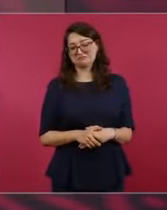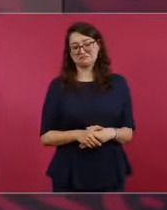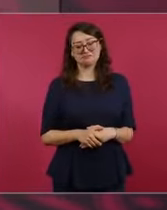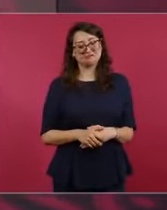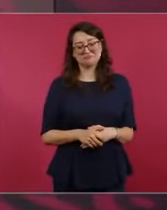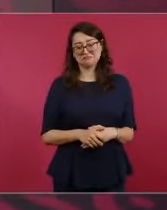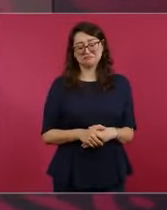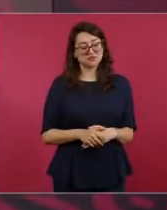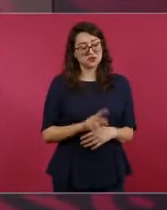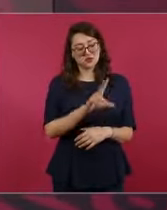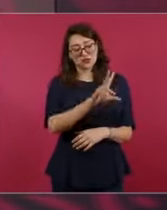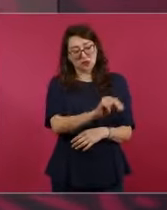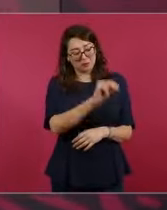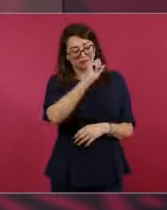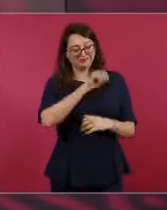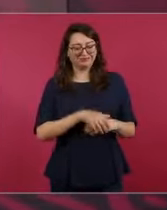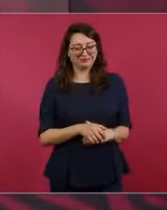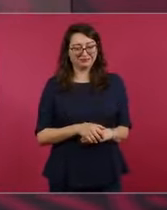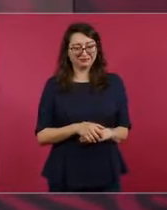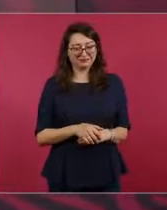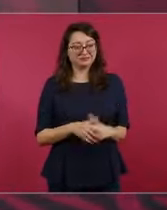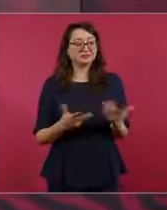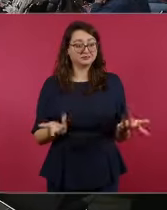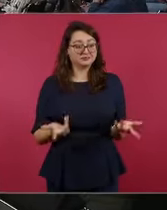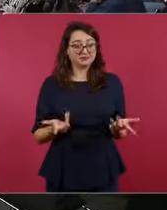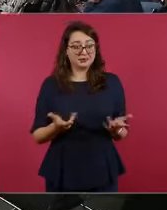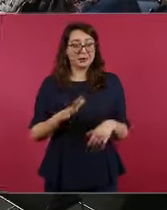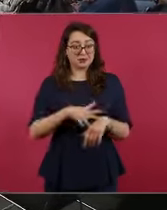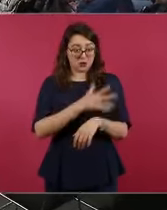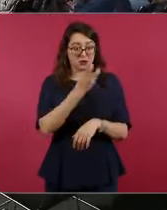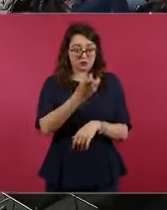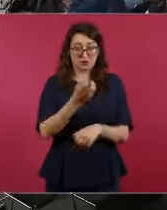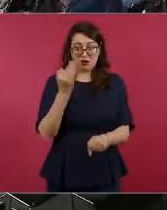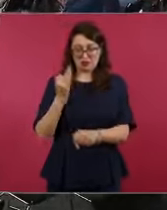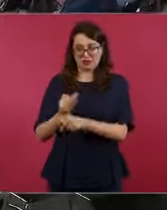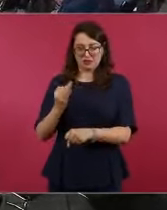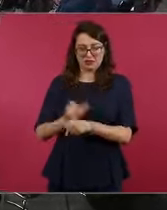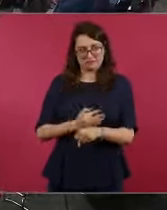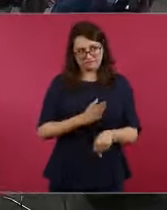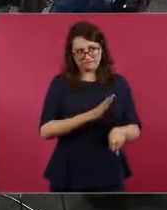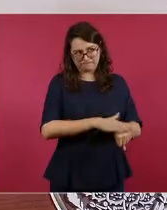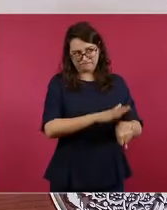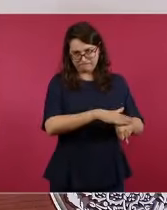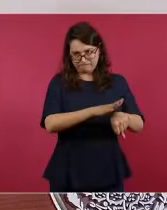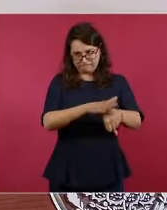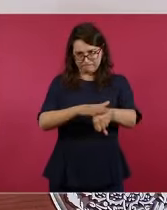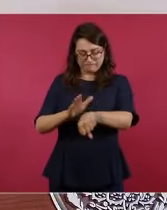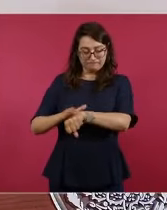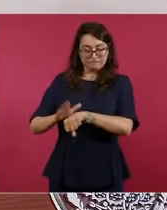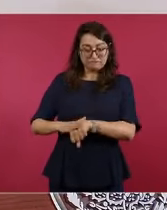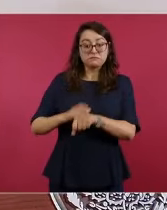por eso se está corrigiendo y se está castigando.